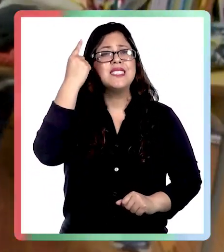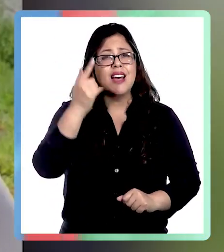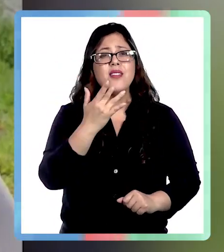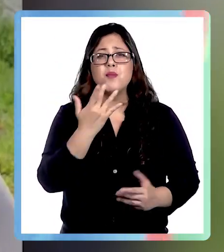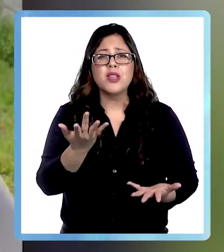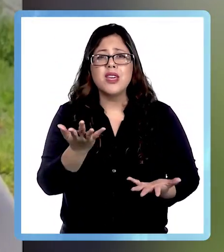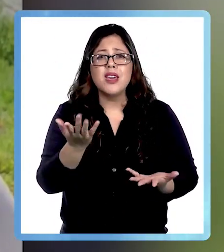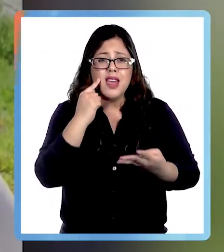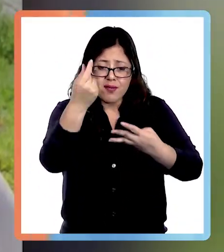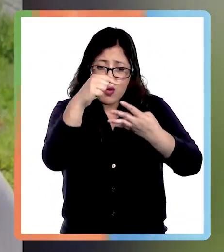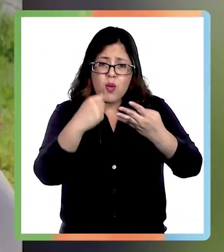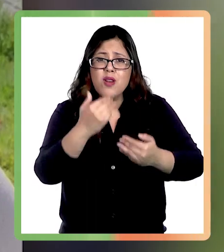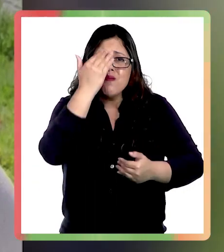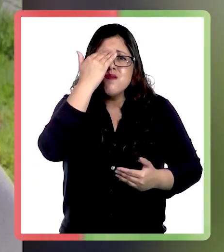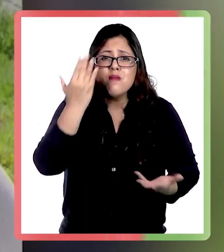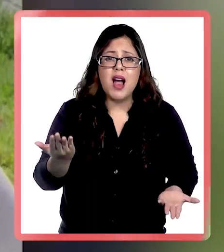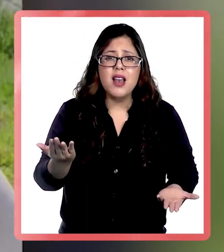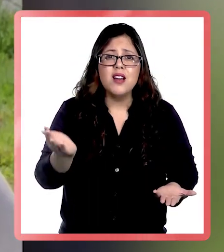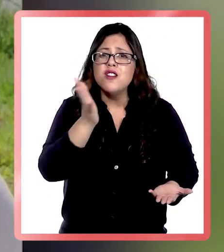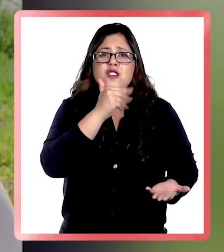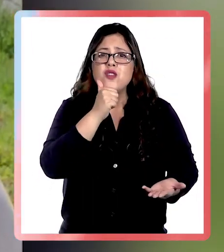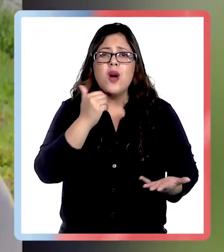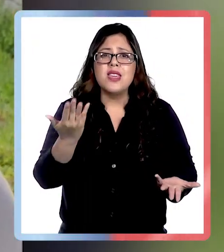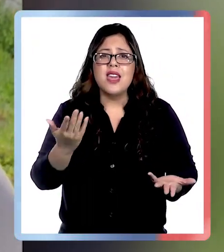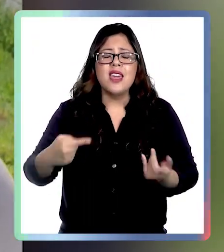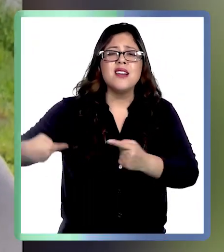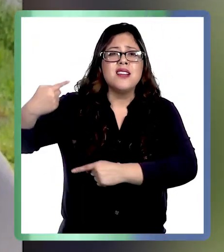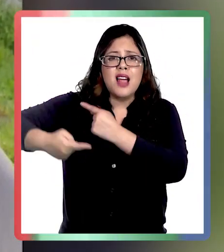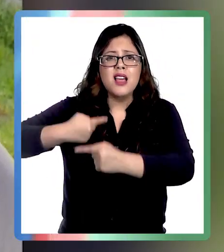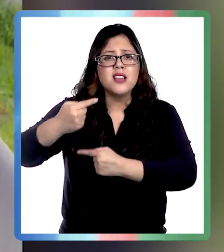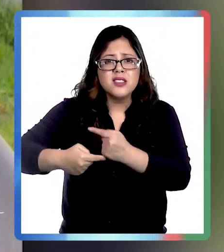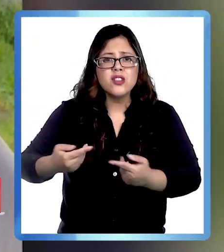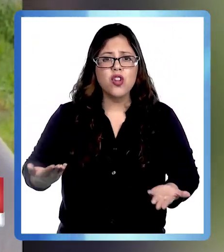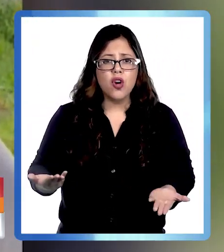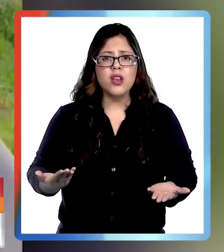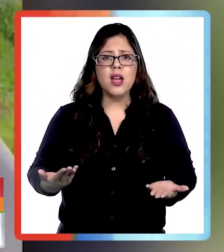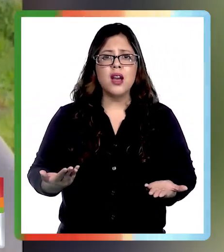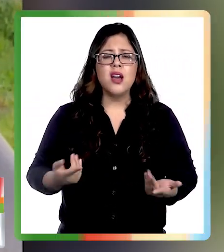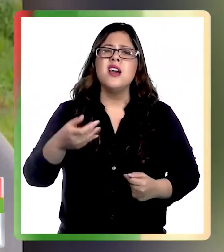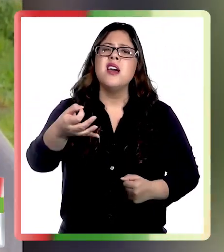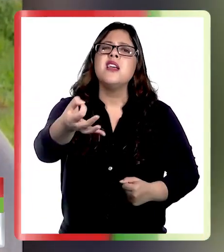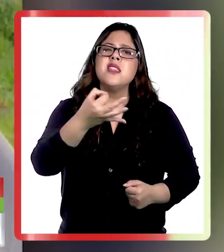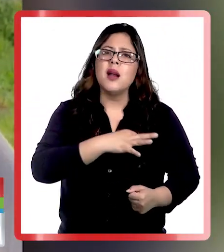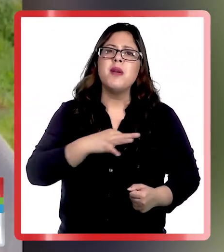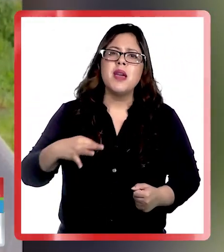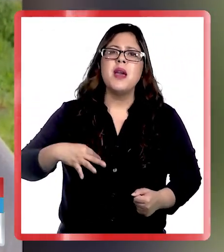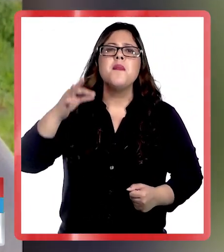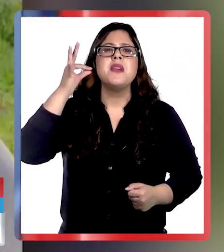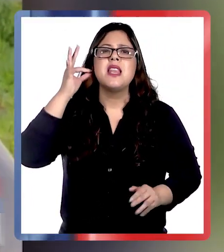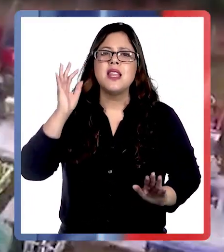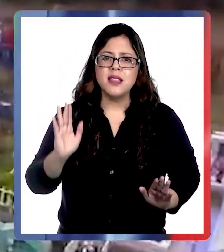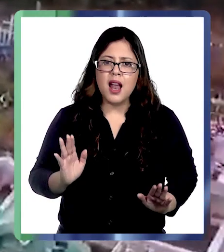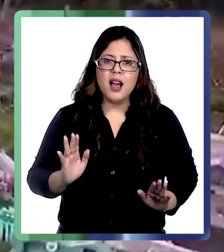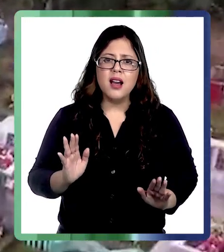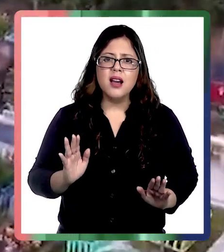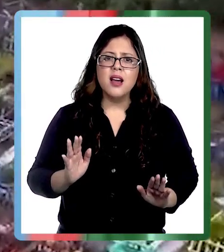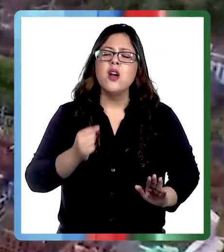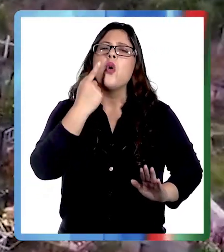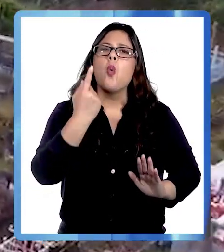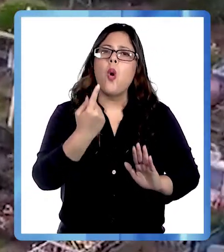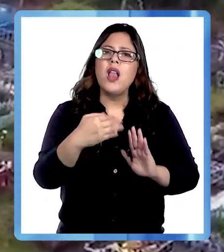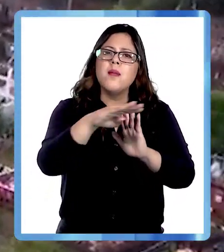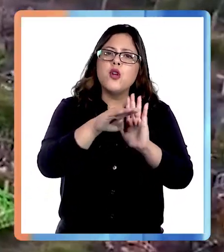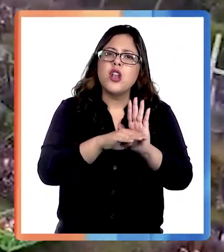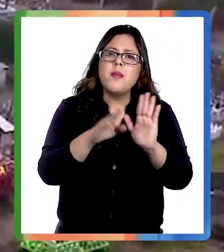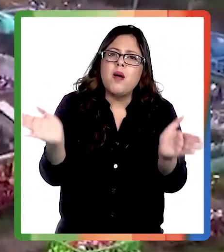por qué no evaluaron mal? Porque no tenemos la suficiente trayectoria. Dígame, señora ministra, señorita, ¿qué programa